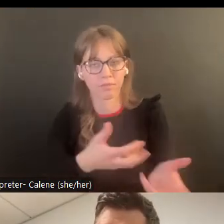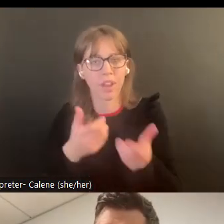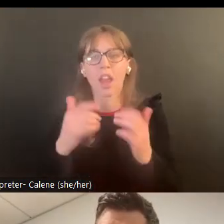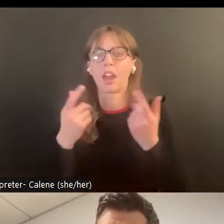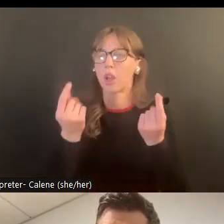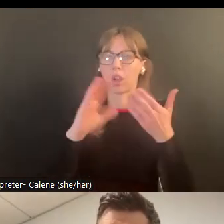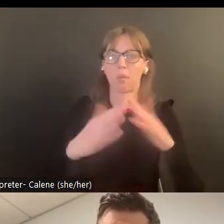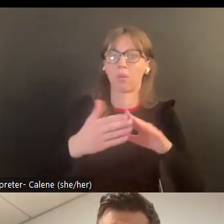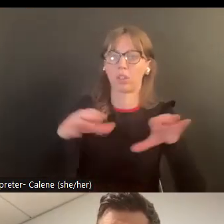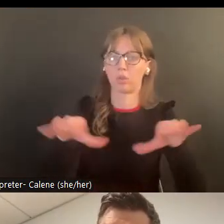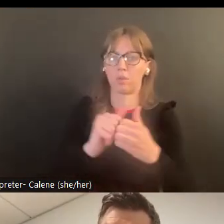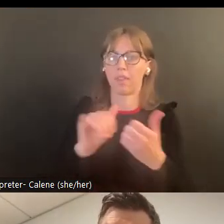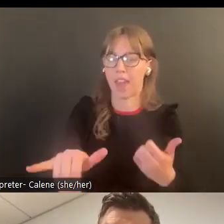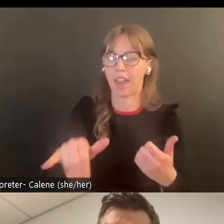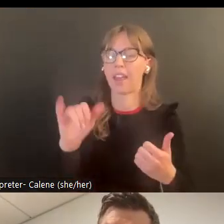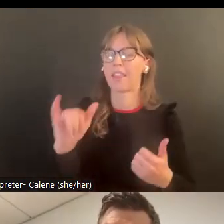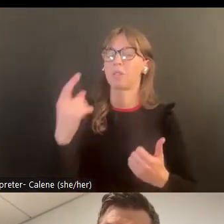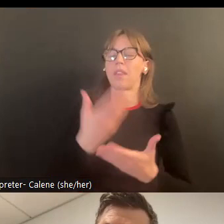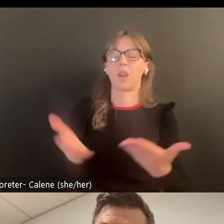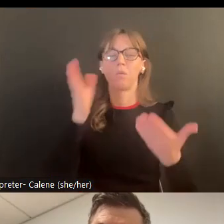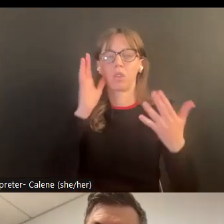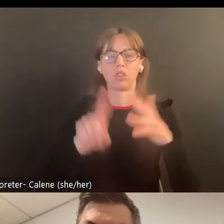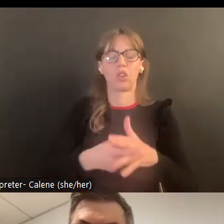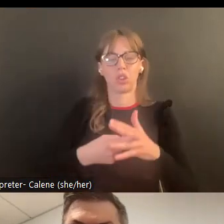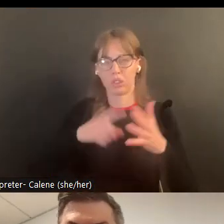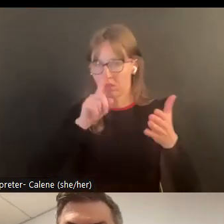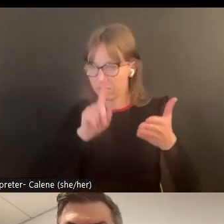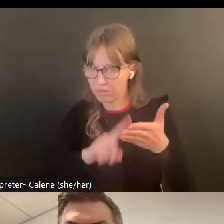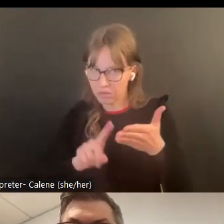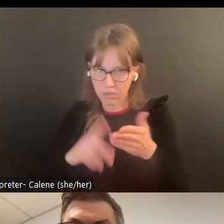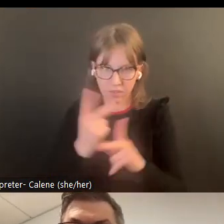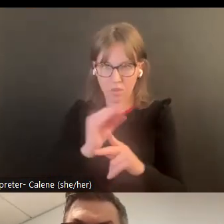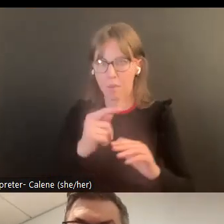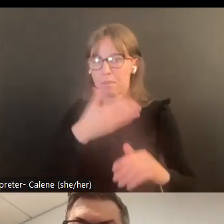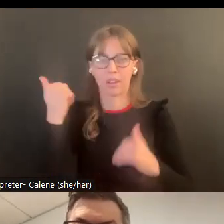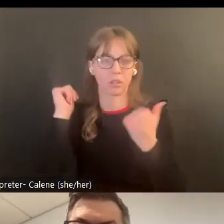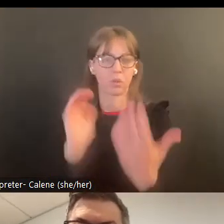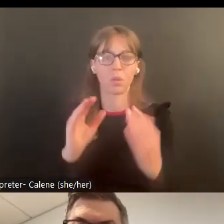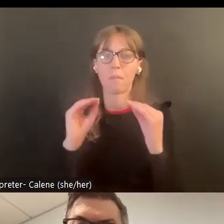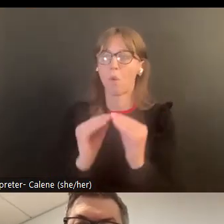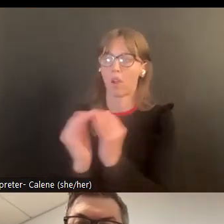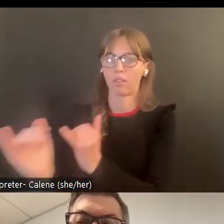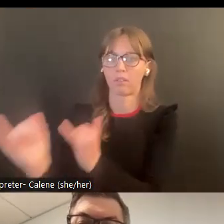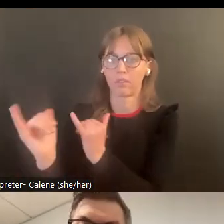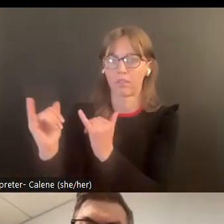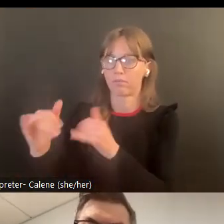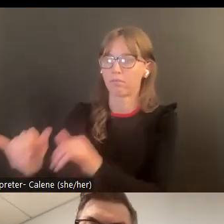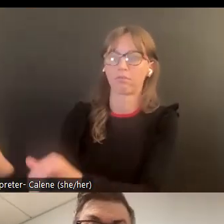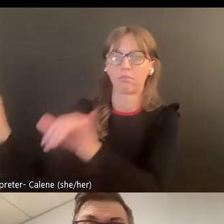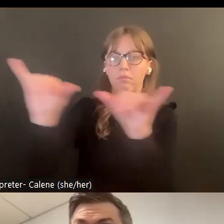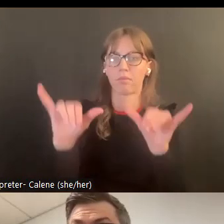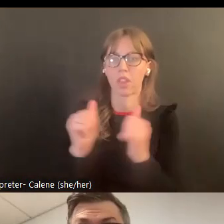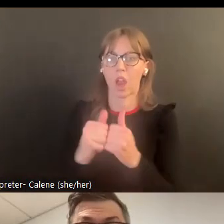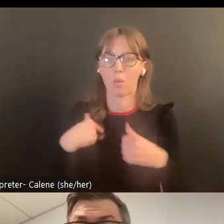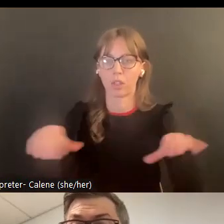y que está haciendo otras comunidades creo que eso va a ser algo que realmente van a atacar el poder es el